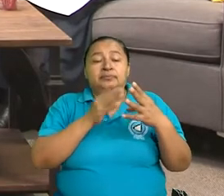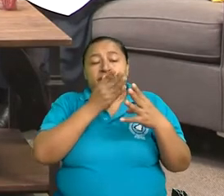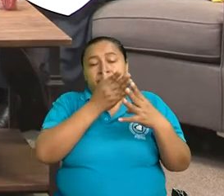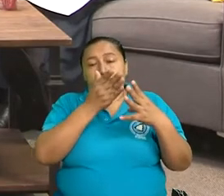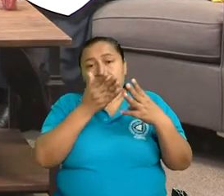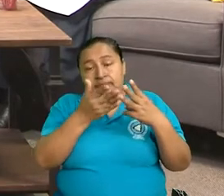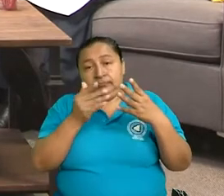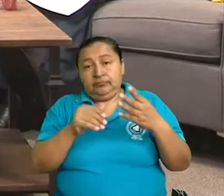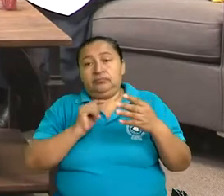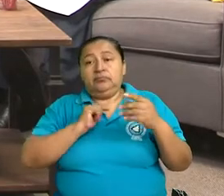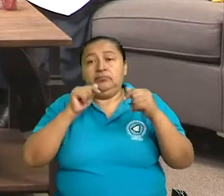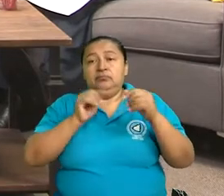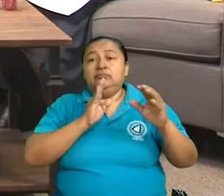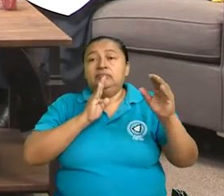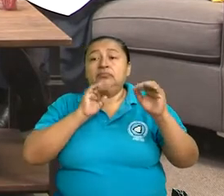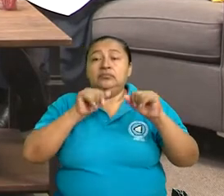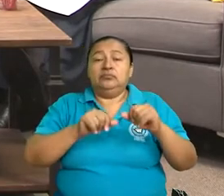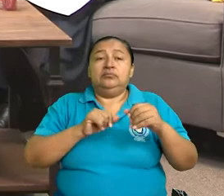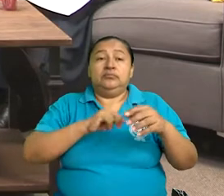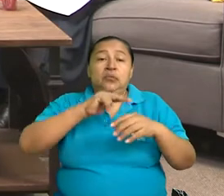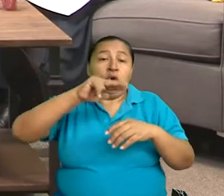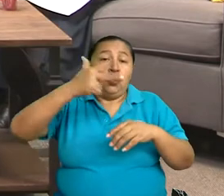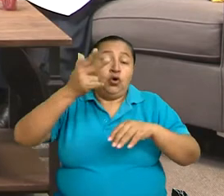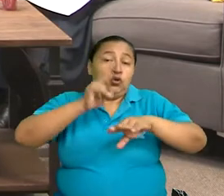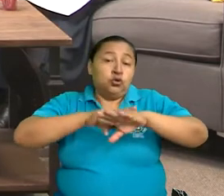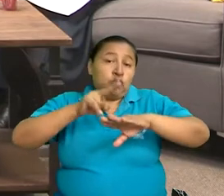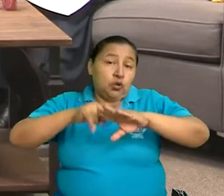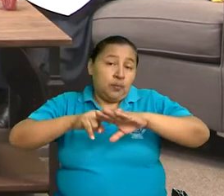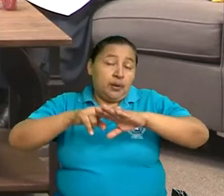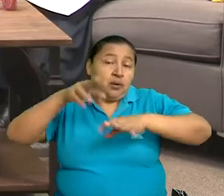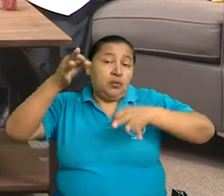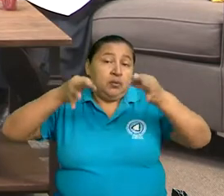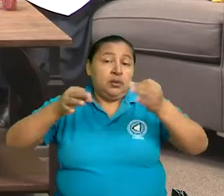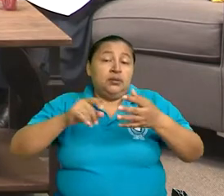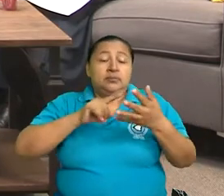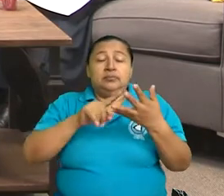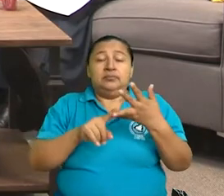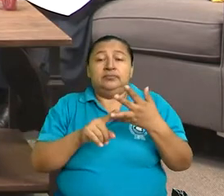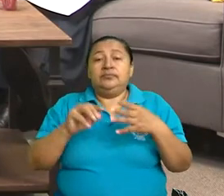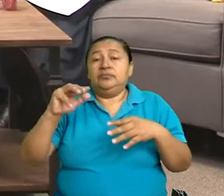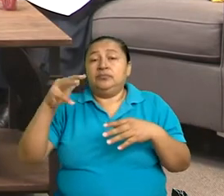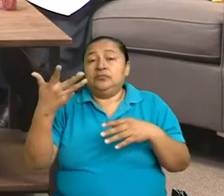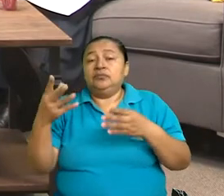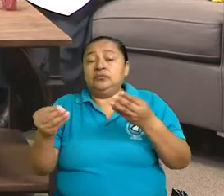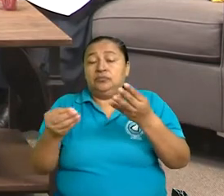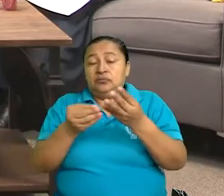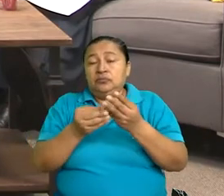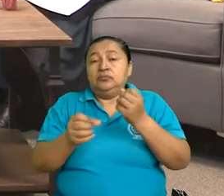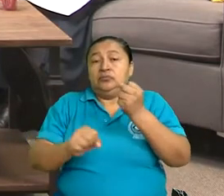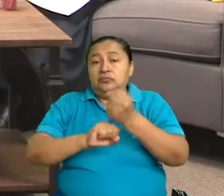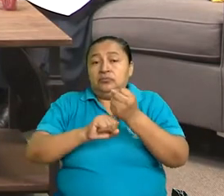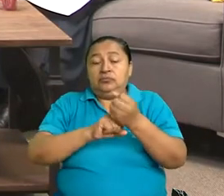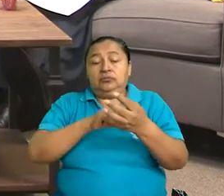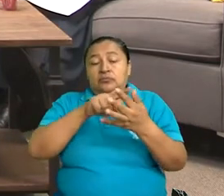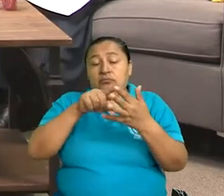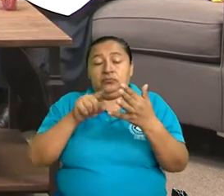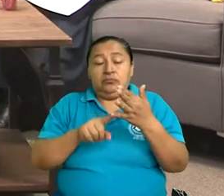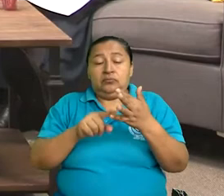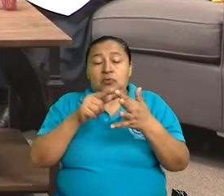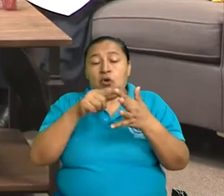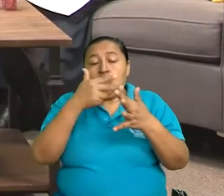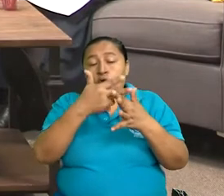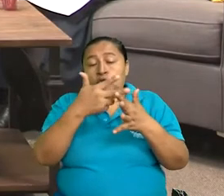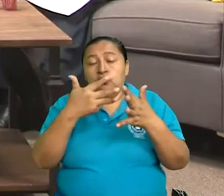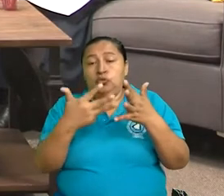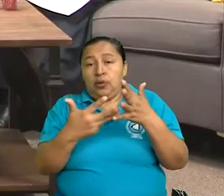un recorrido porque estamos hablando de ocho normas jurídicas y nueve consolidadas sumándolas son 17 hablemos de